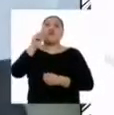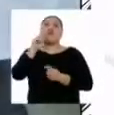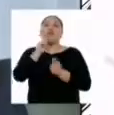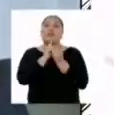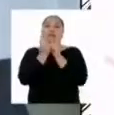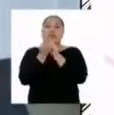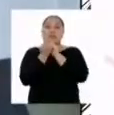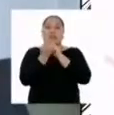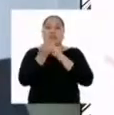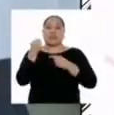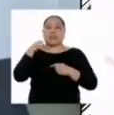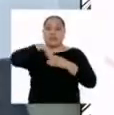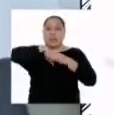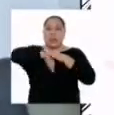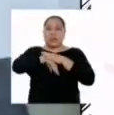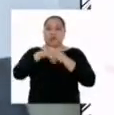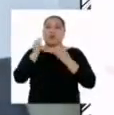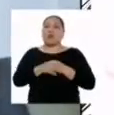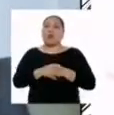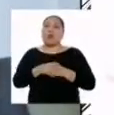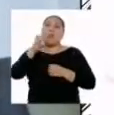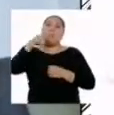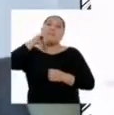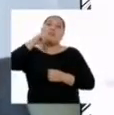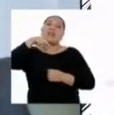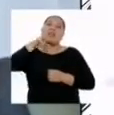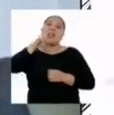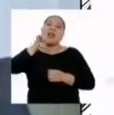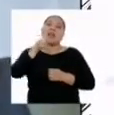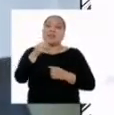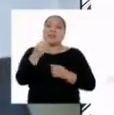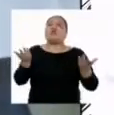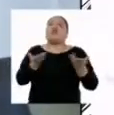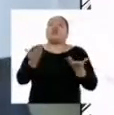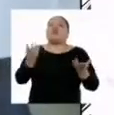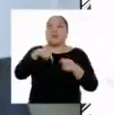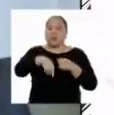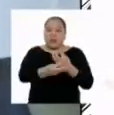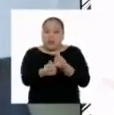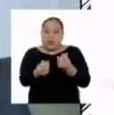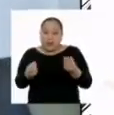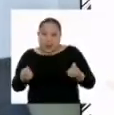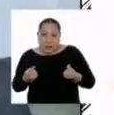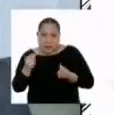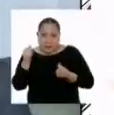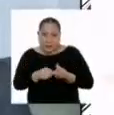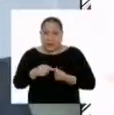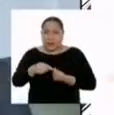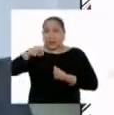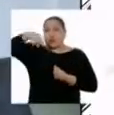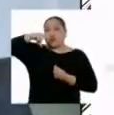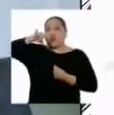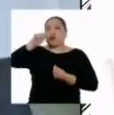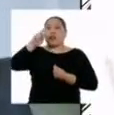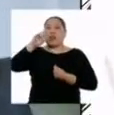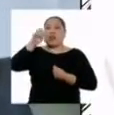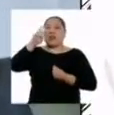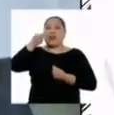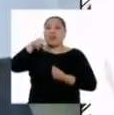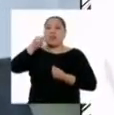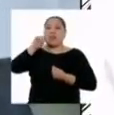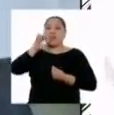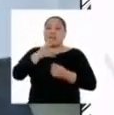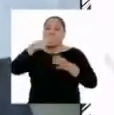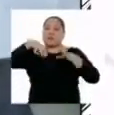nutrientes minerales que están disponibles normalmente en los suelos. Los nutrientes son clasificados en dos tipos,